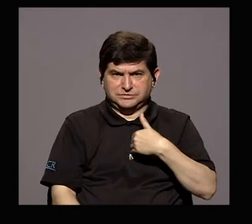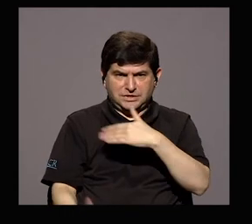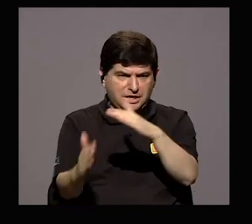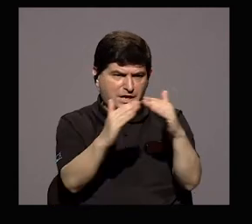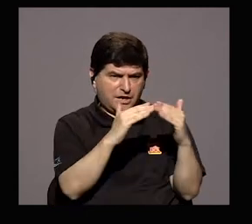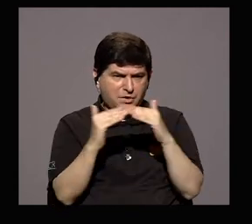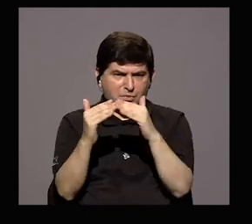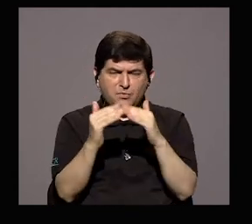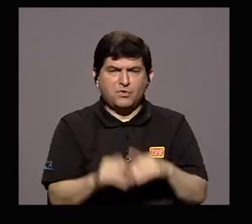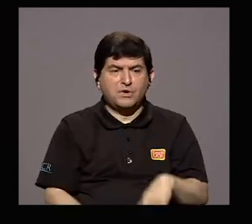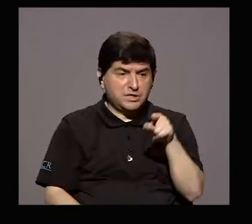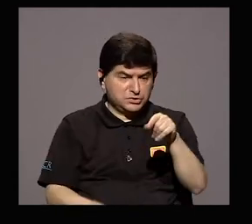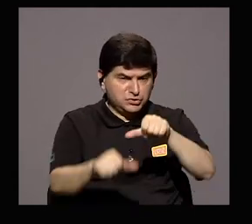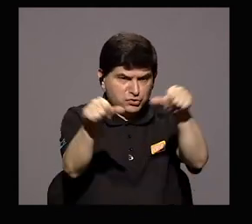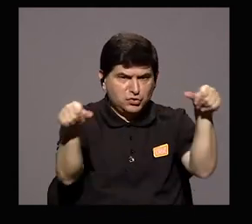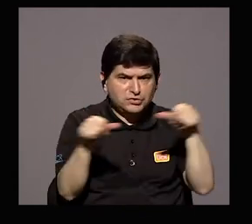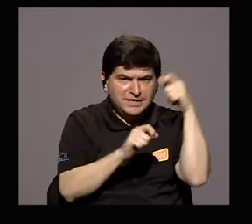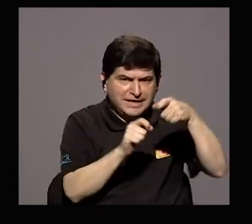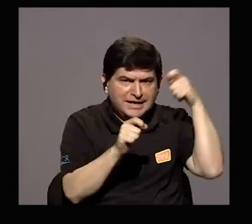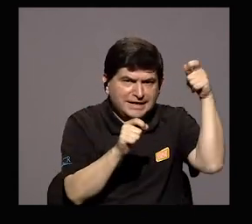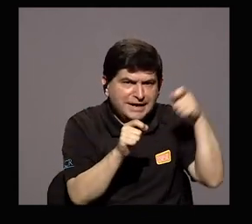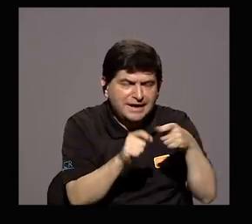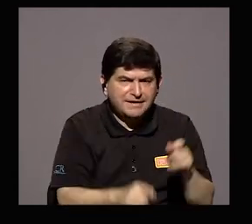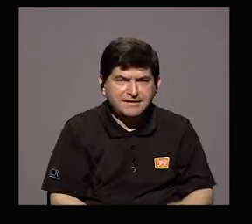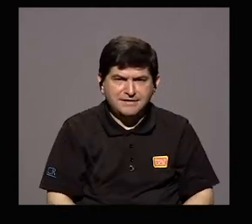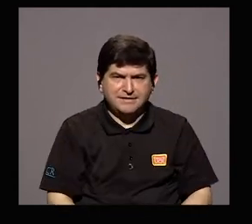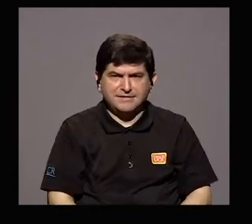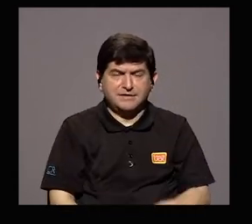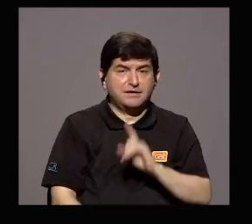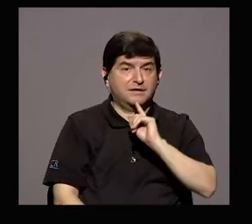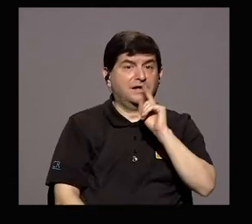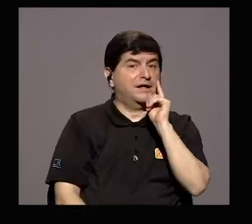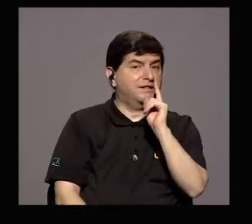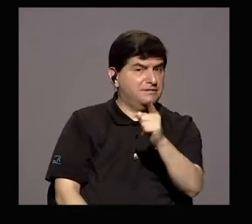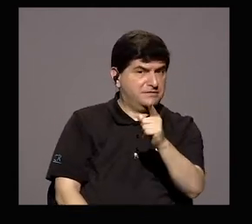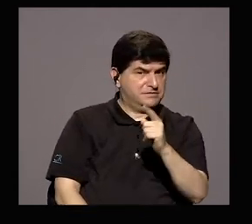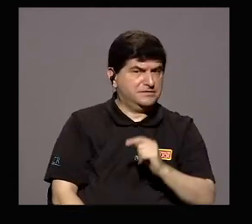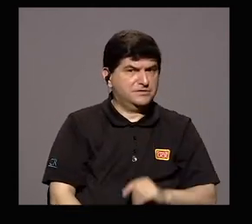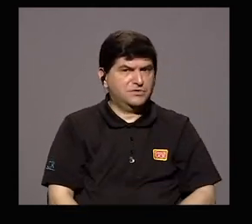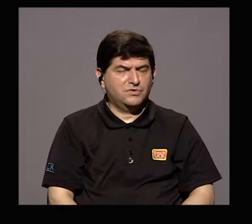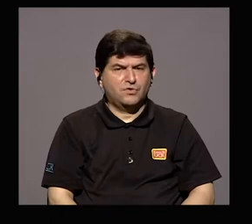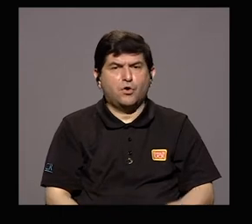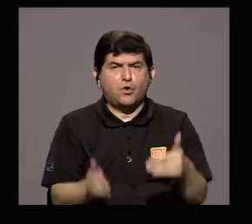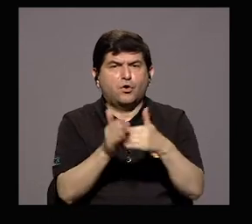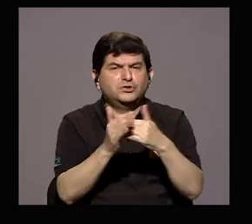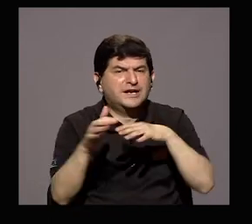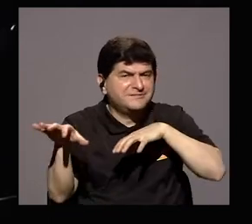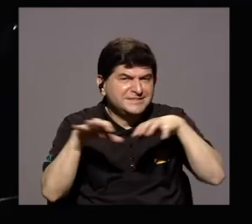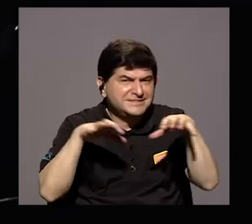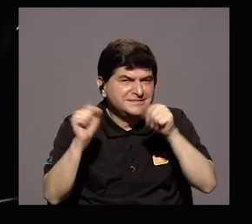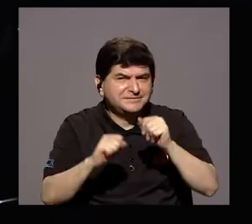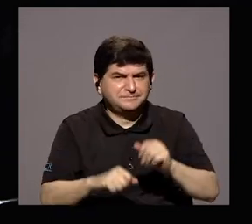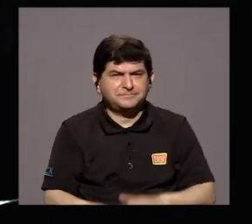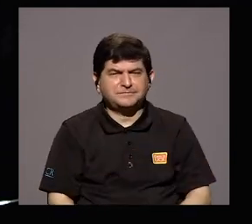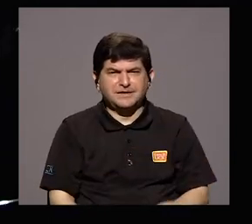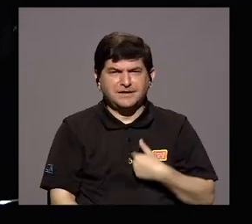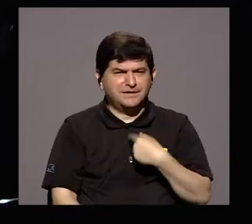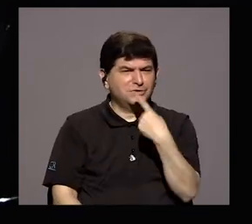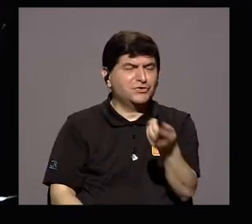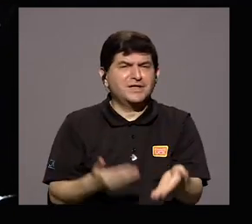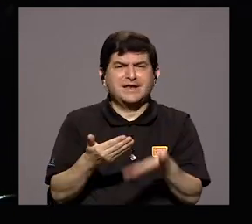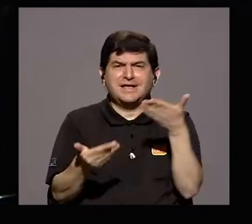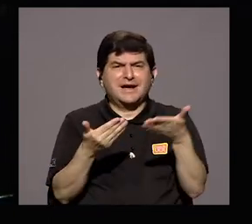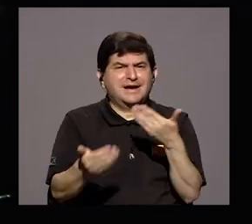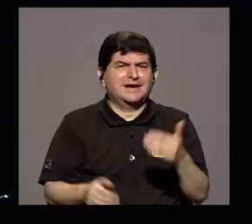población involucrada con ese sector? En el ámbito de que usted habla de una reactivación, yo diría que estamos